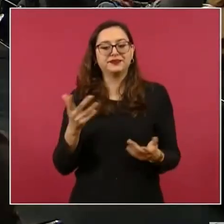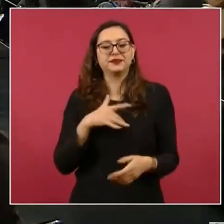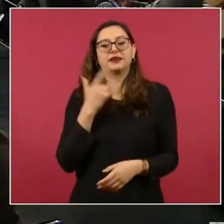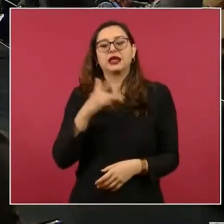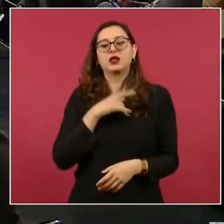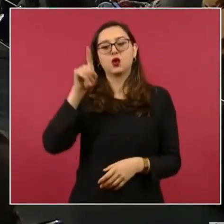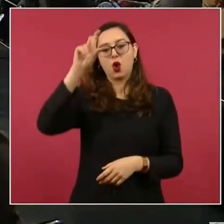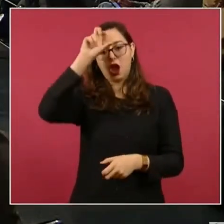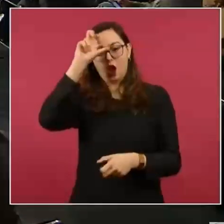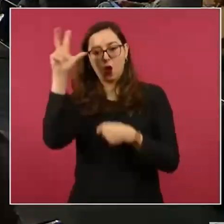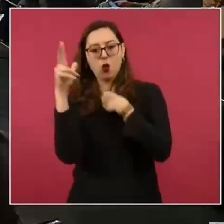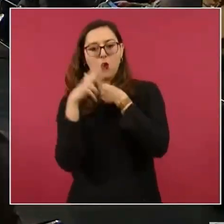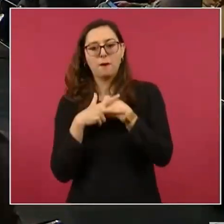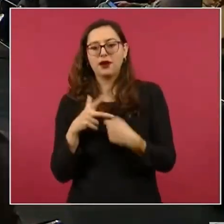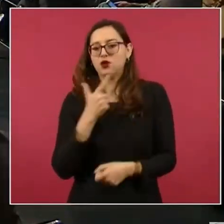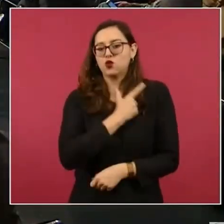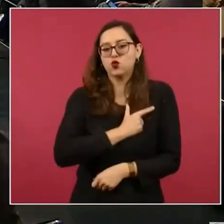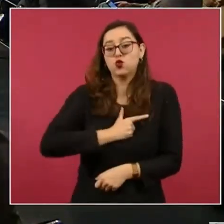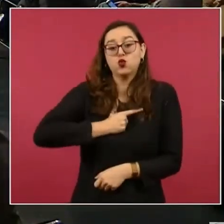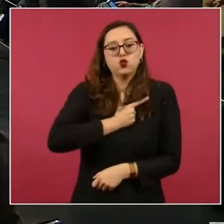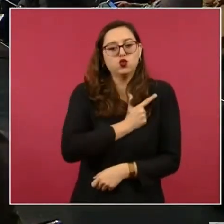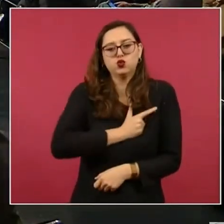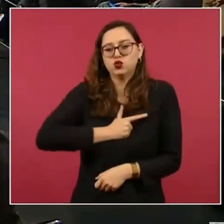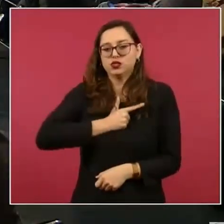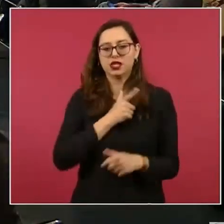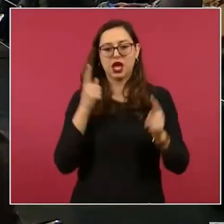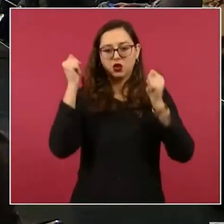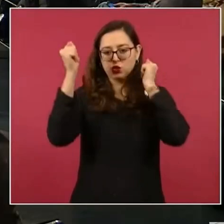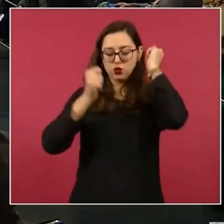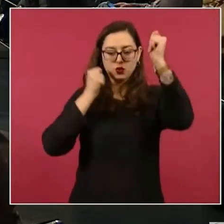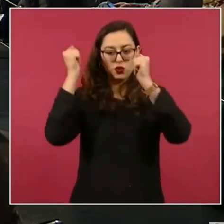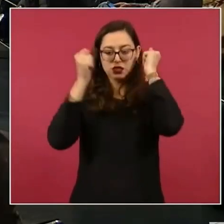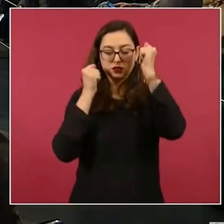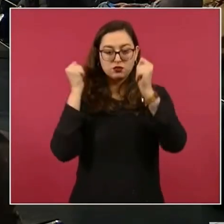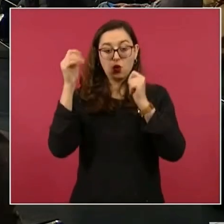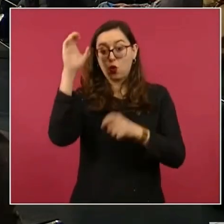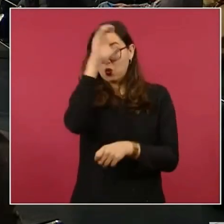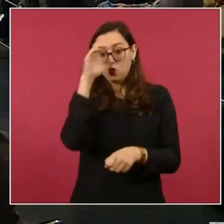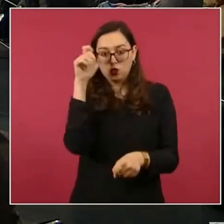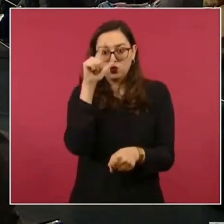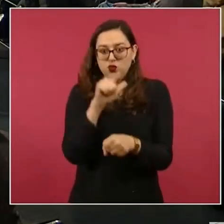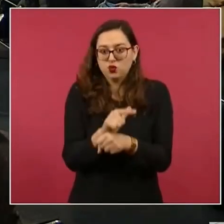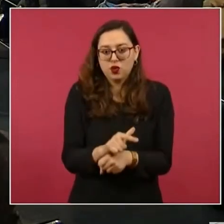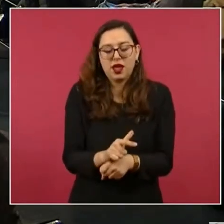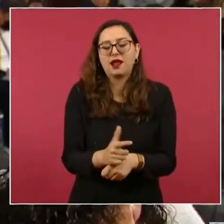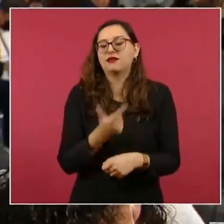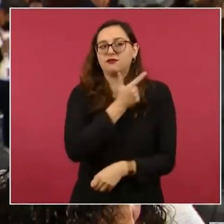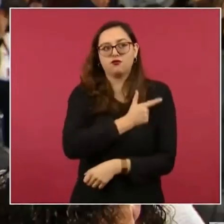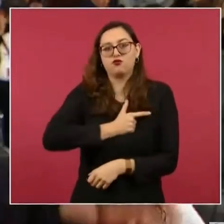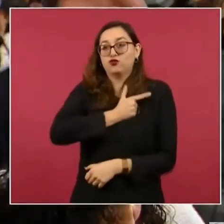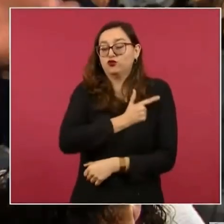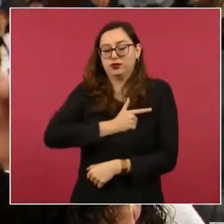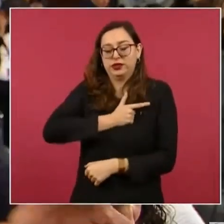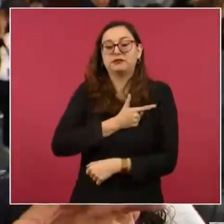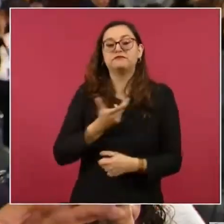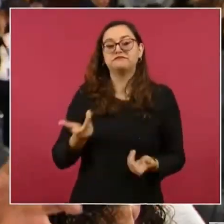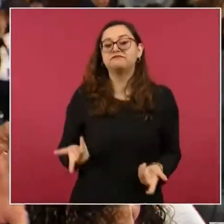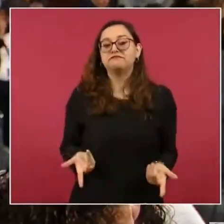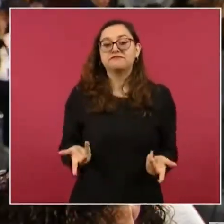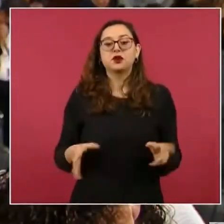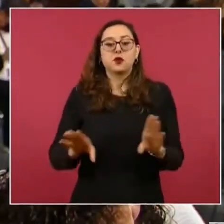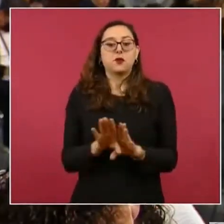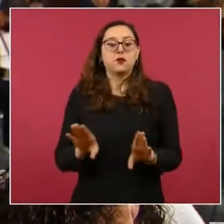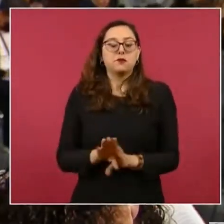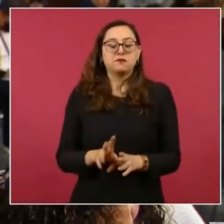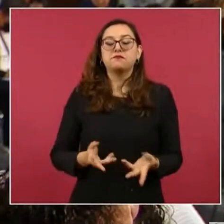porque a los europeos les encanta el turismo cultural. Y, bueno, saber